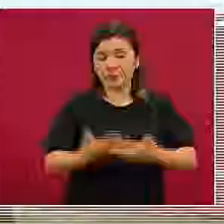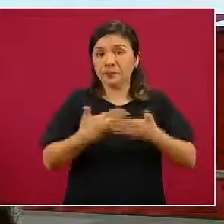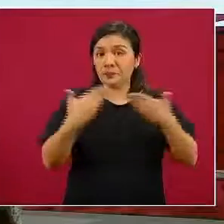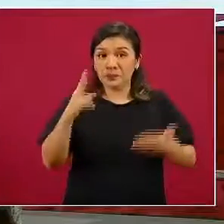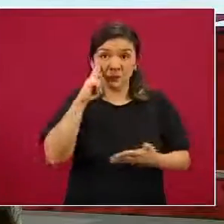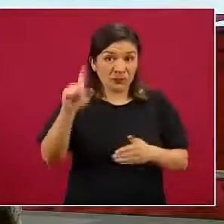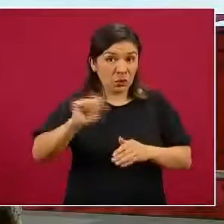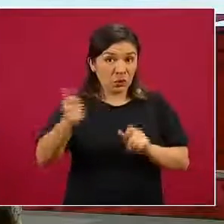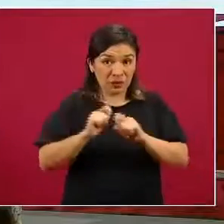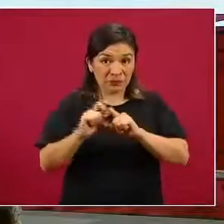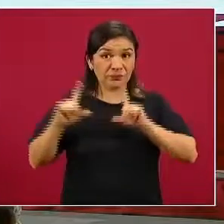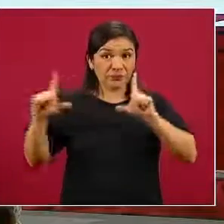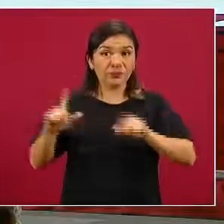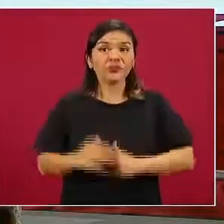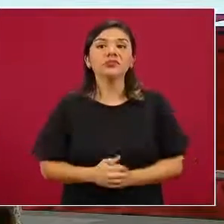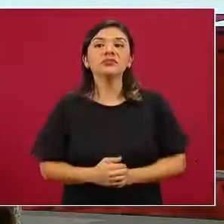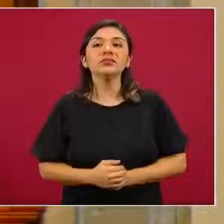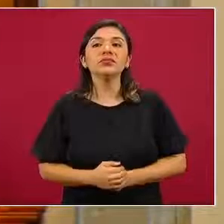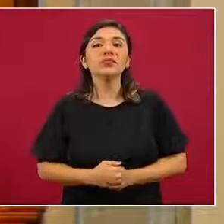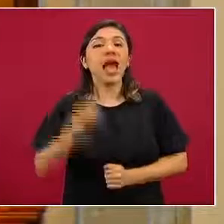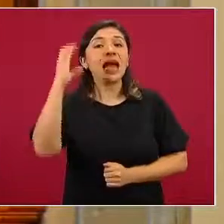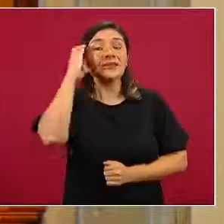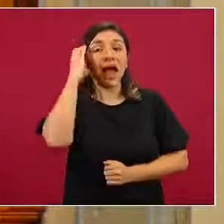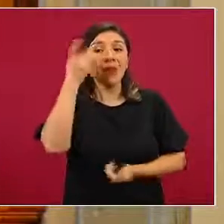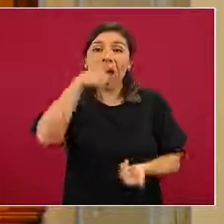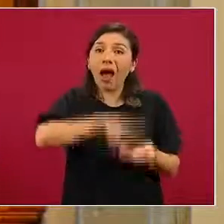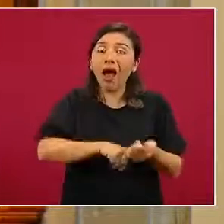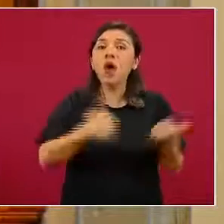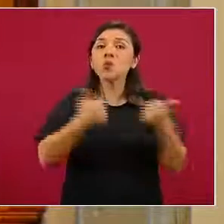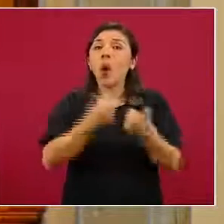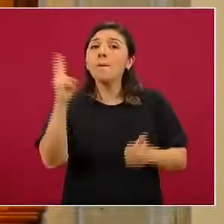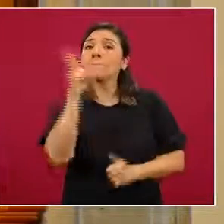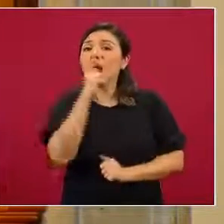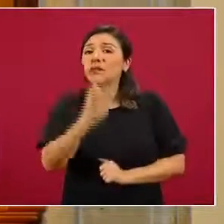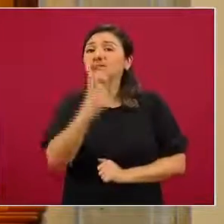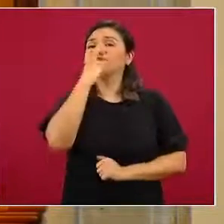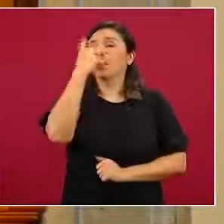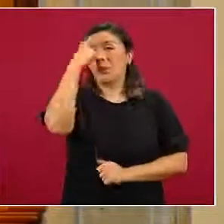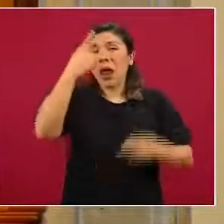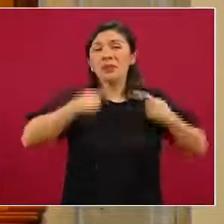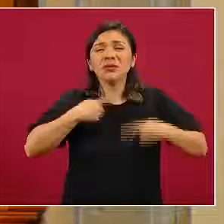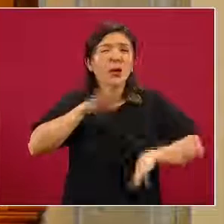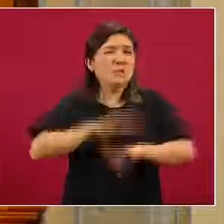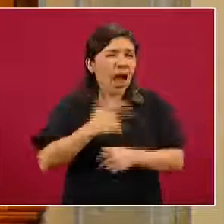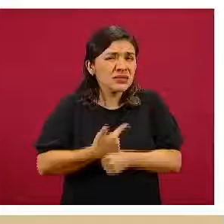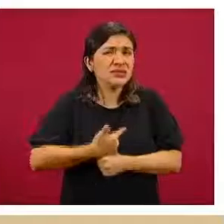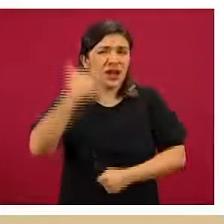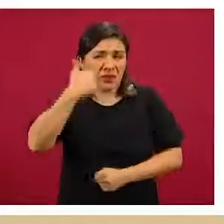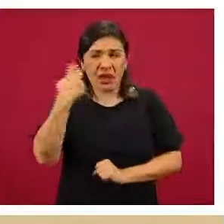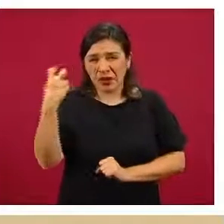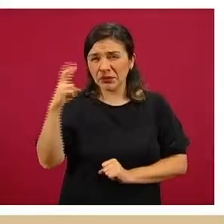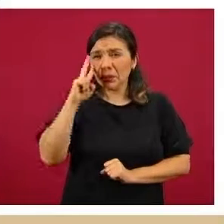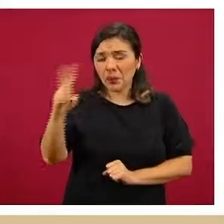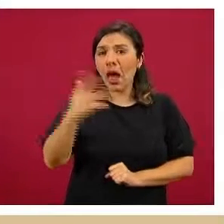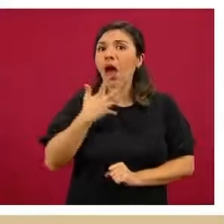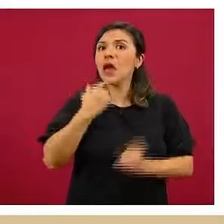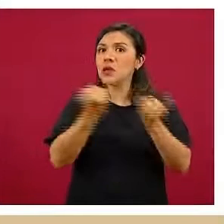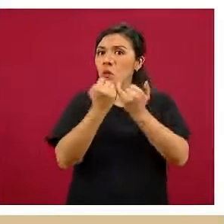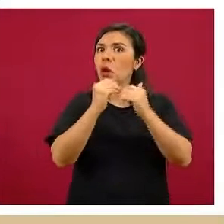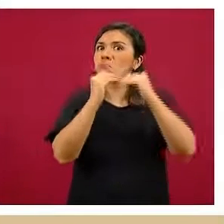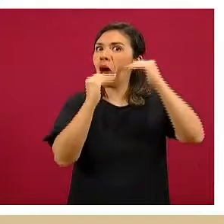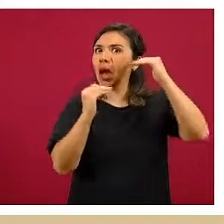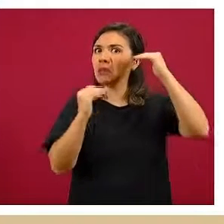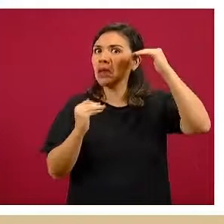ahora en la siguiente diapositiva las camas con ventilador, que son para los pacientes graves, aquí ya habíamos visto una disminución también